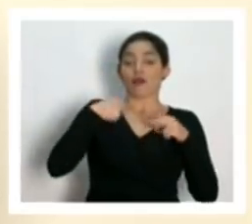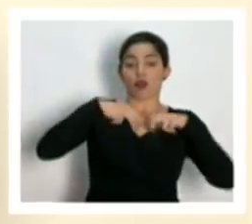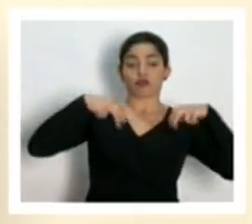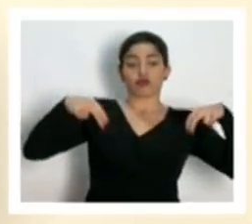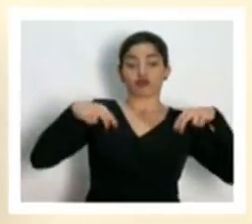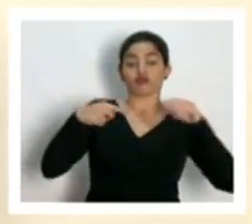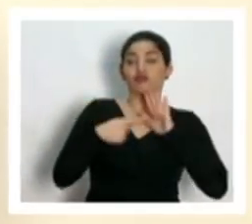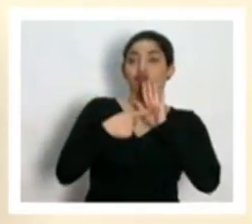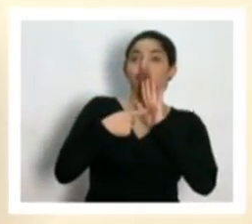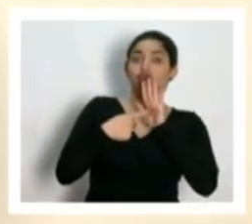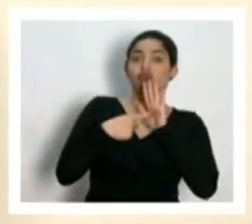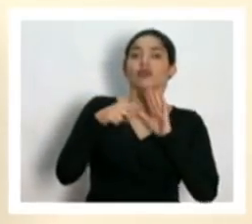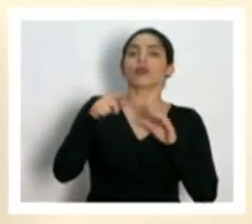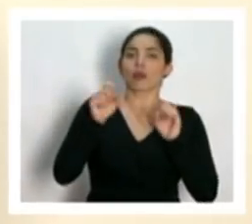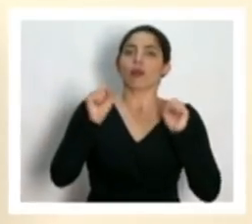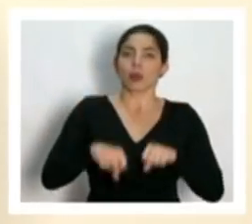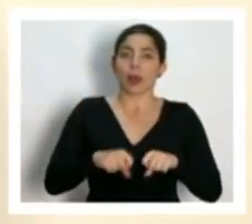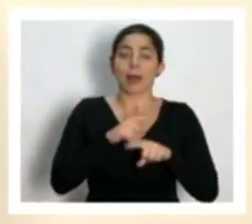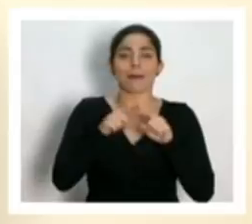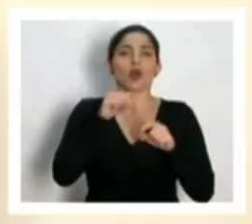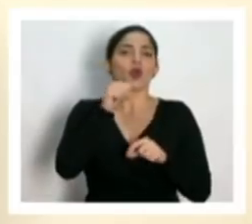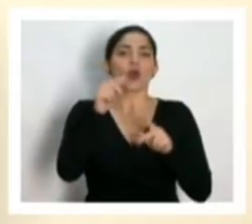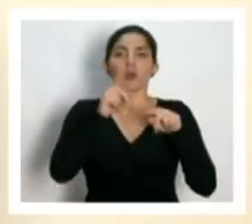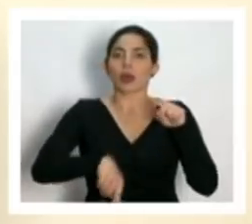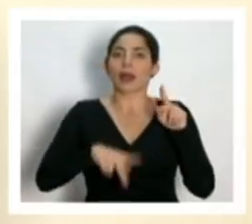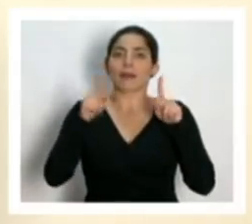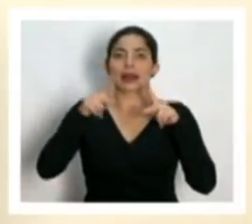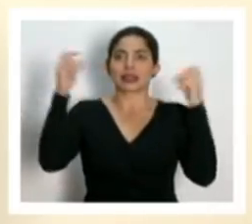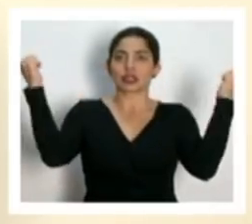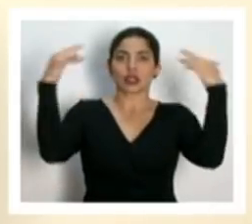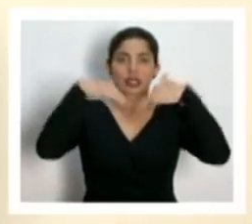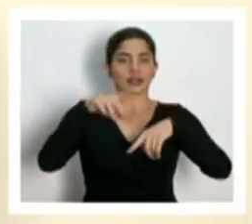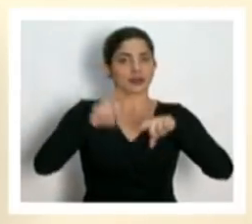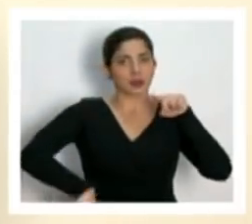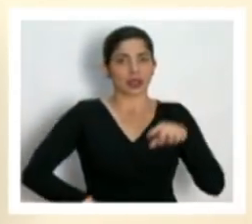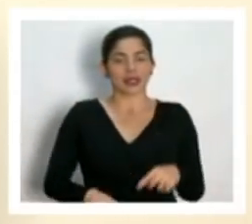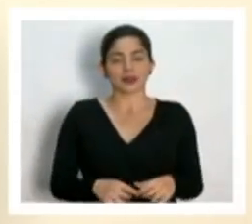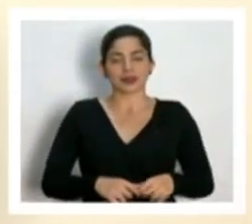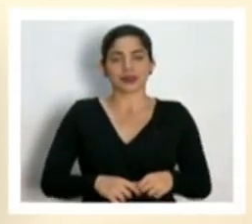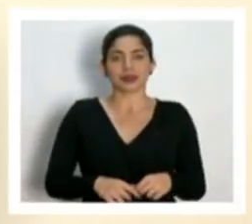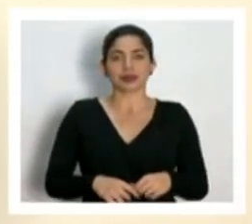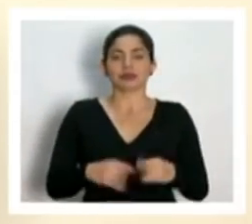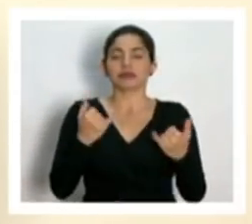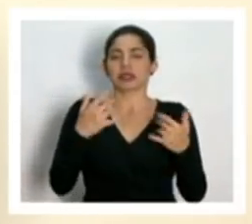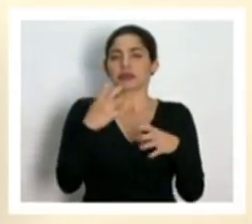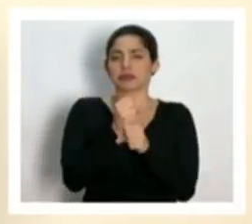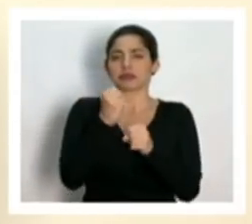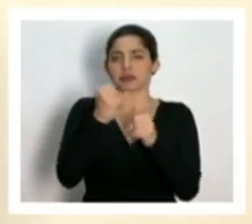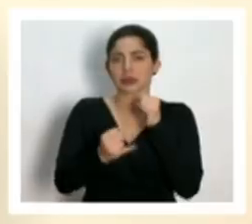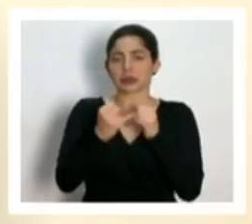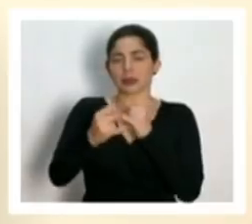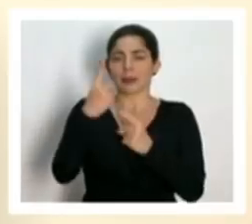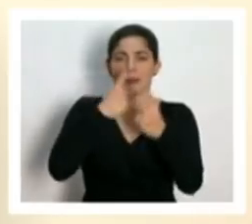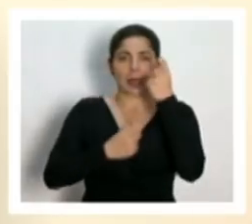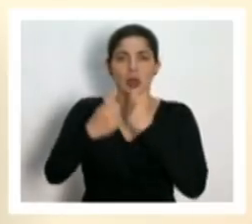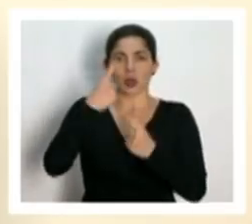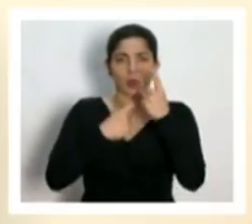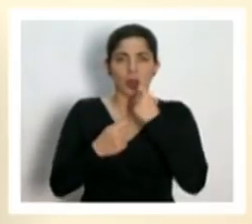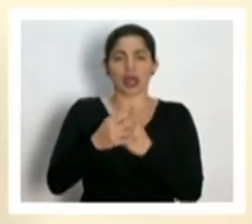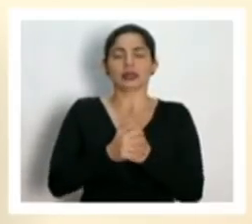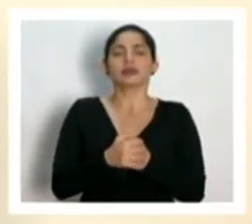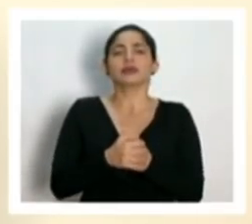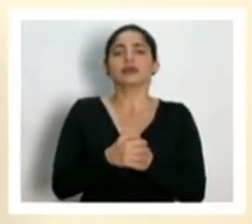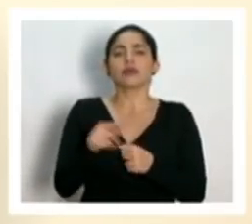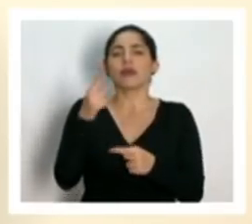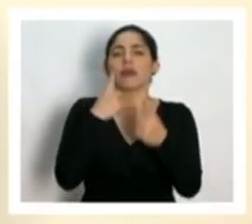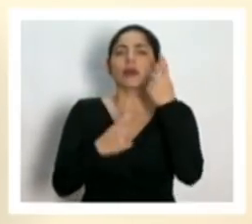no generar el culto aglomerando a las personas voy a ir cerrando con consultas de las